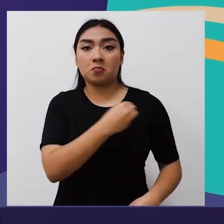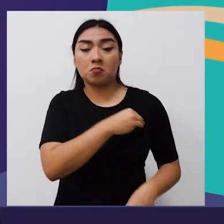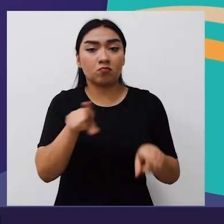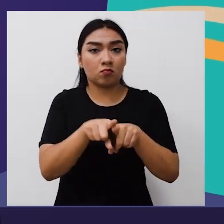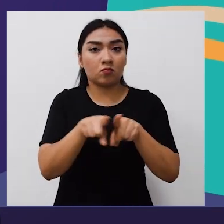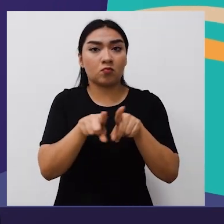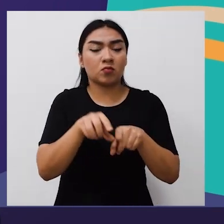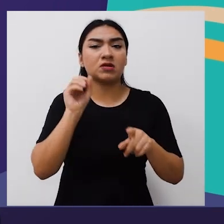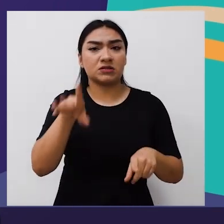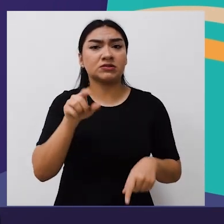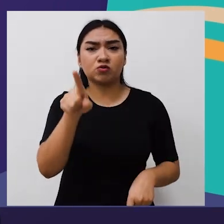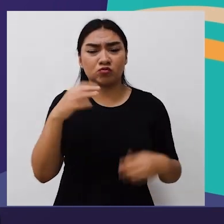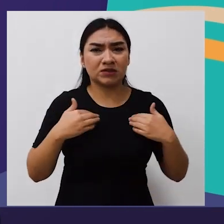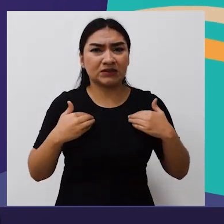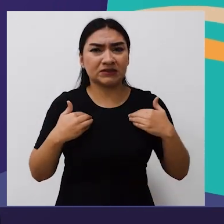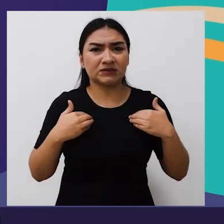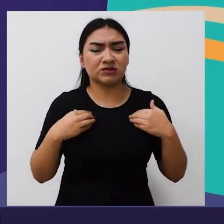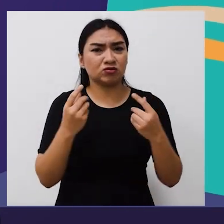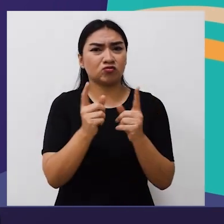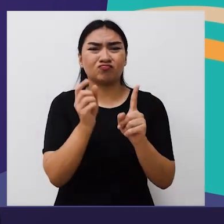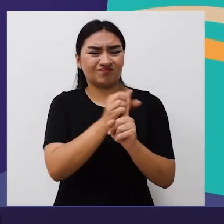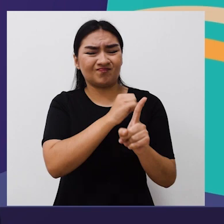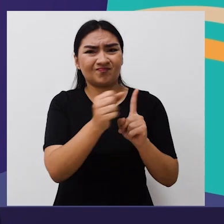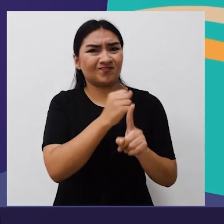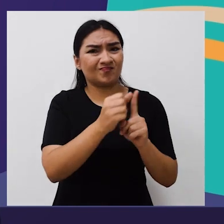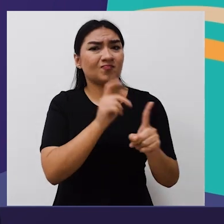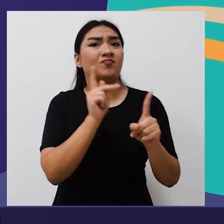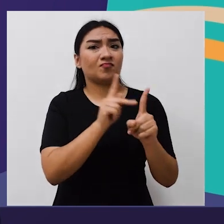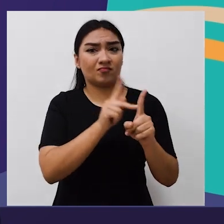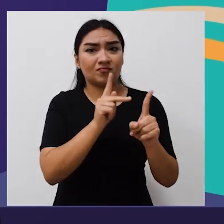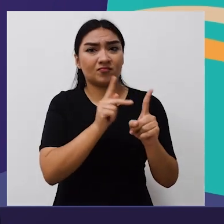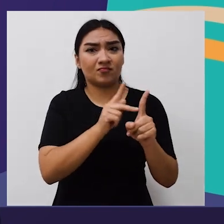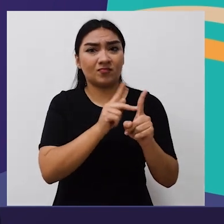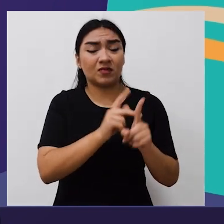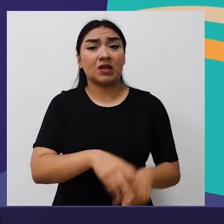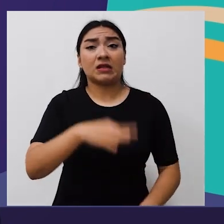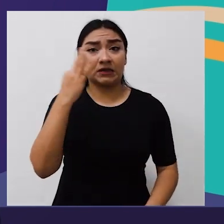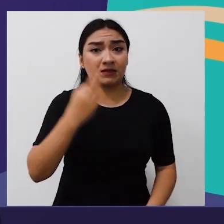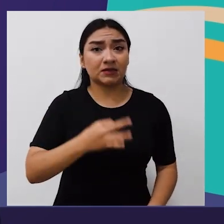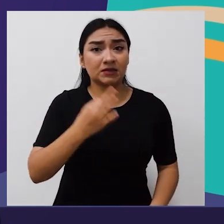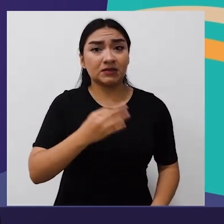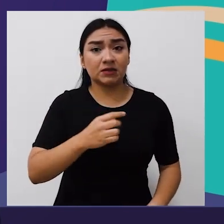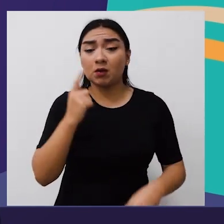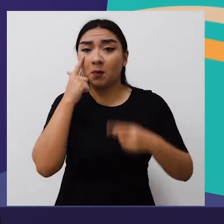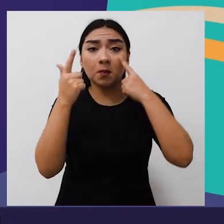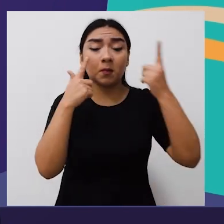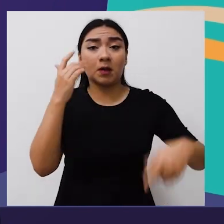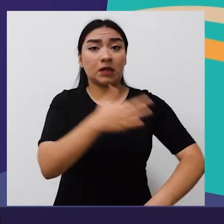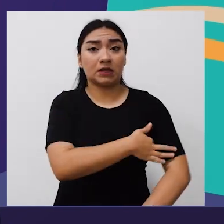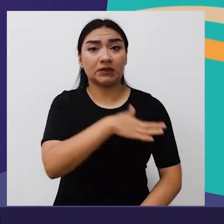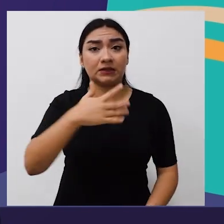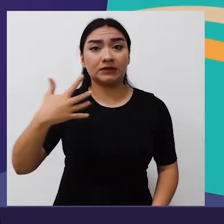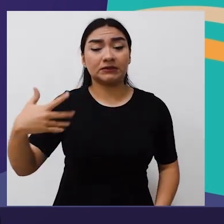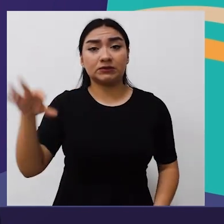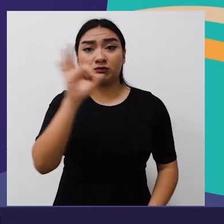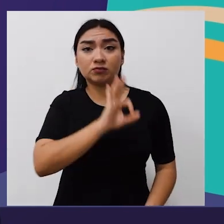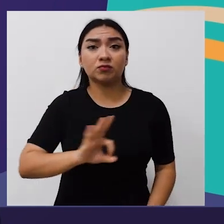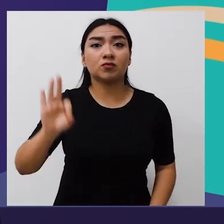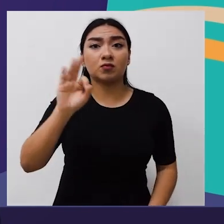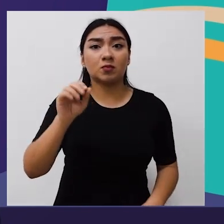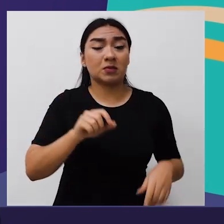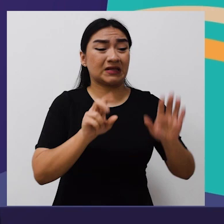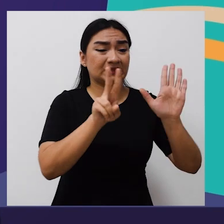doctora, me ha dicho que si alguien te ha tocado o hecho algo de forma indebida o sin tu consentimiento, debes acercarte a estos